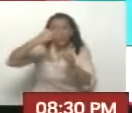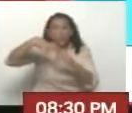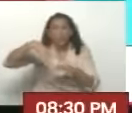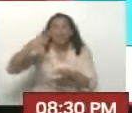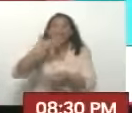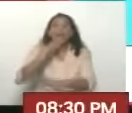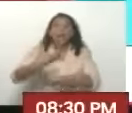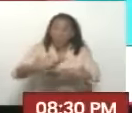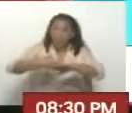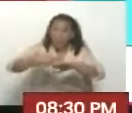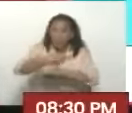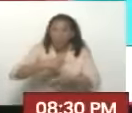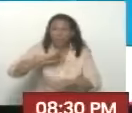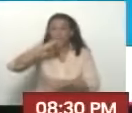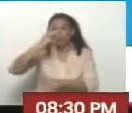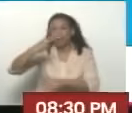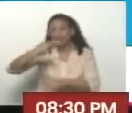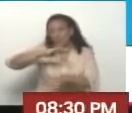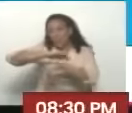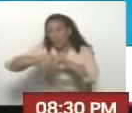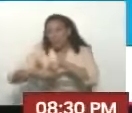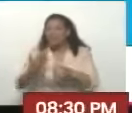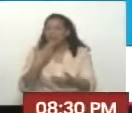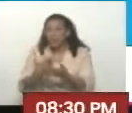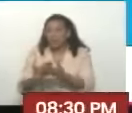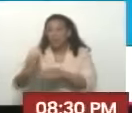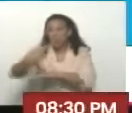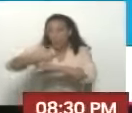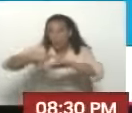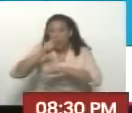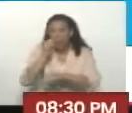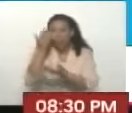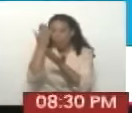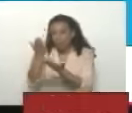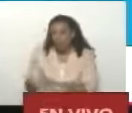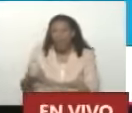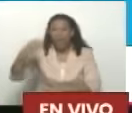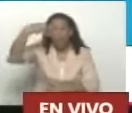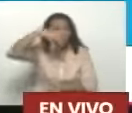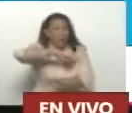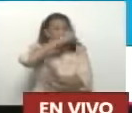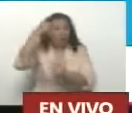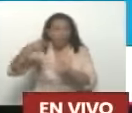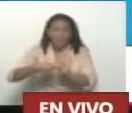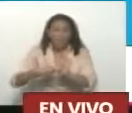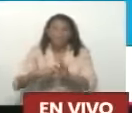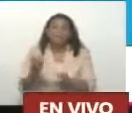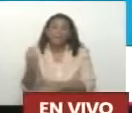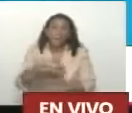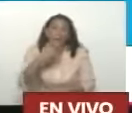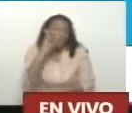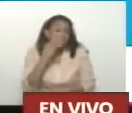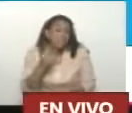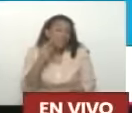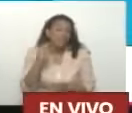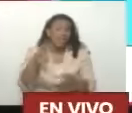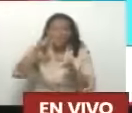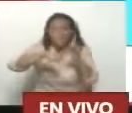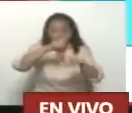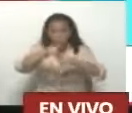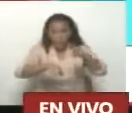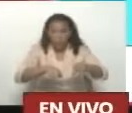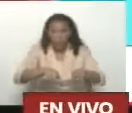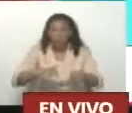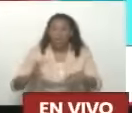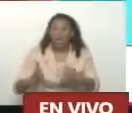Gobernador Héctor Rodríguez Excelente Bueno, nosotros Si tenemos un poquito Más de experiencia Con el tema De las consultas Porque esta es